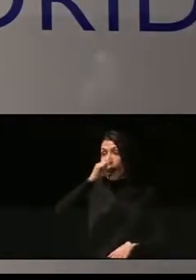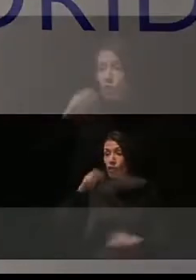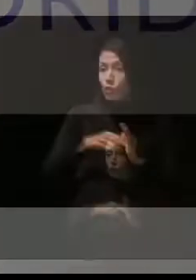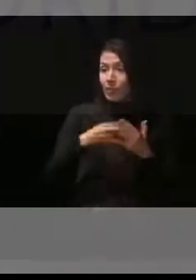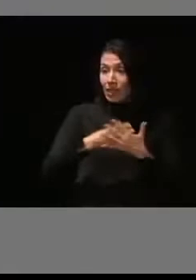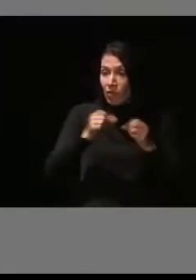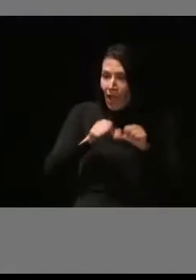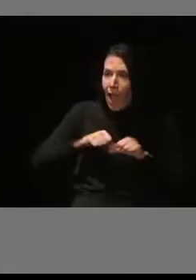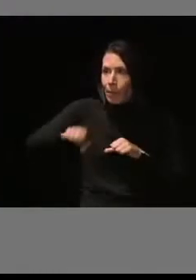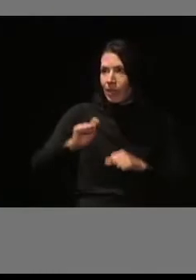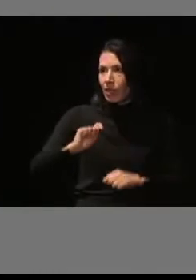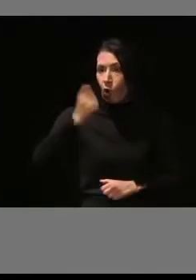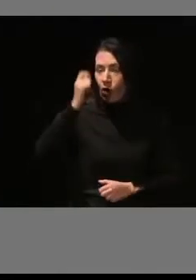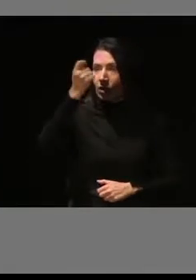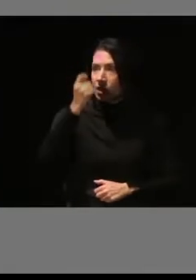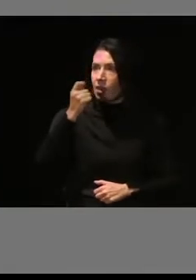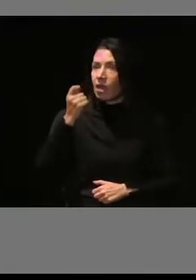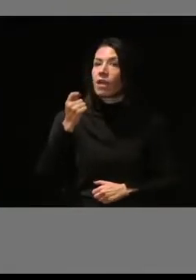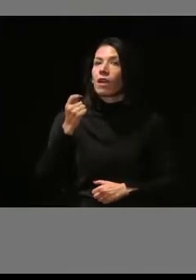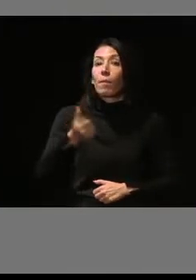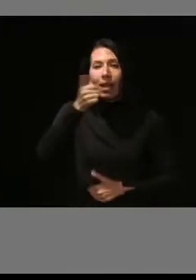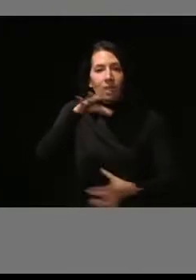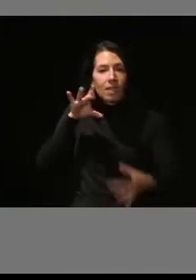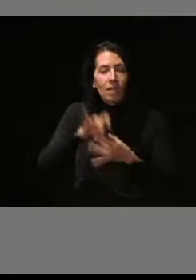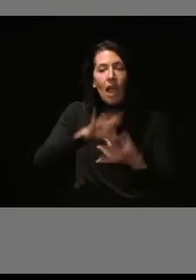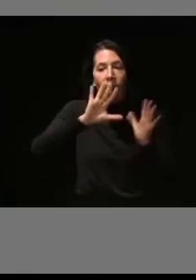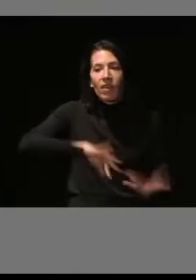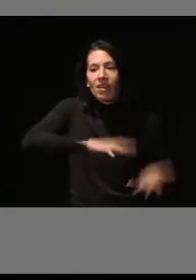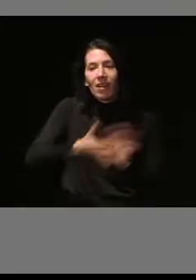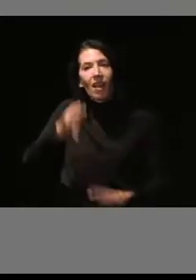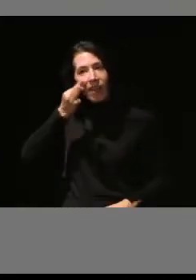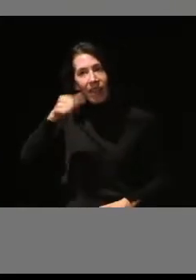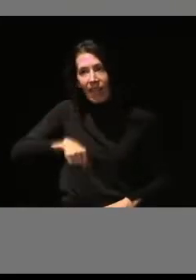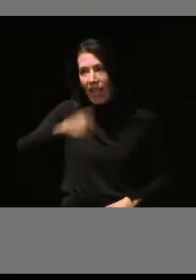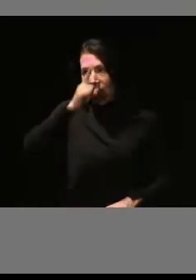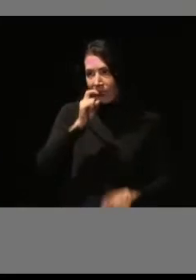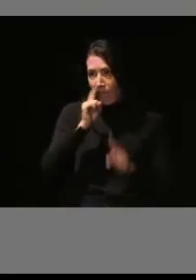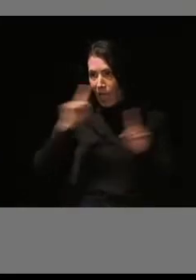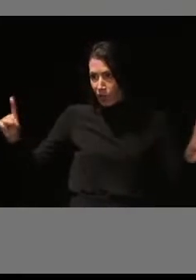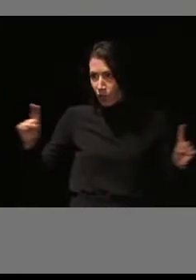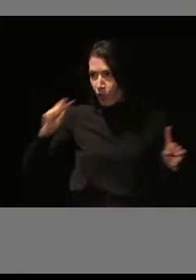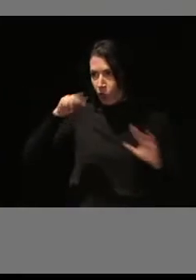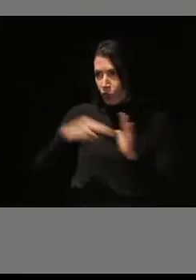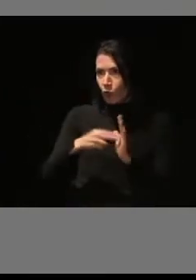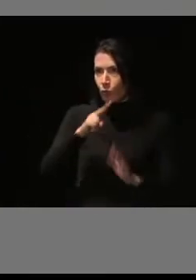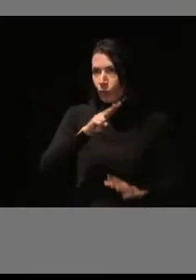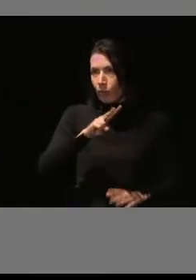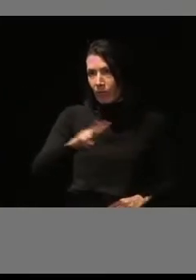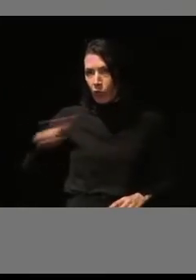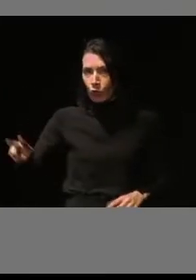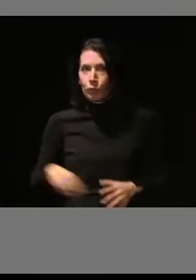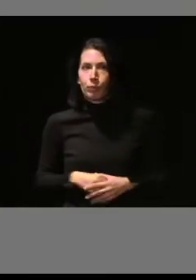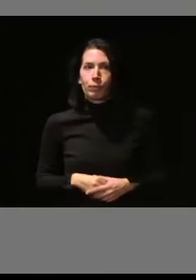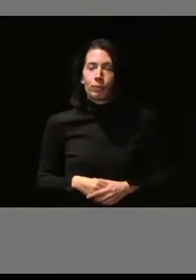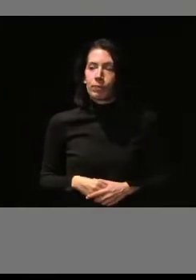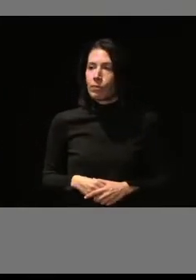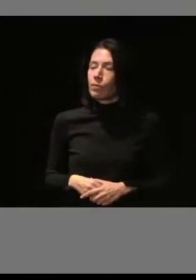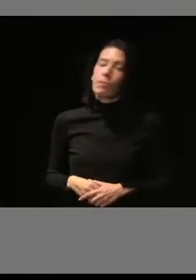y los hemos conseguido materializar concretamente en este año 2022.